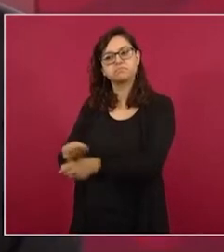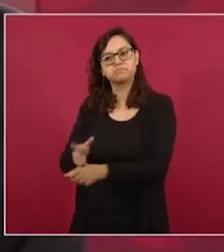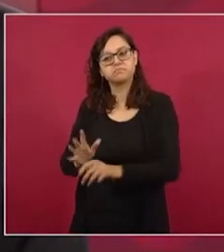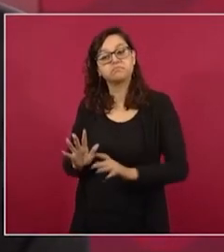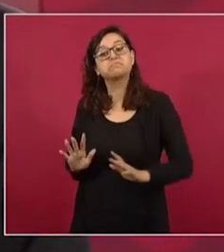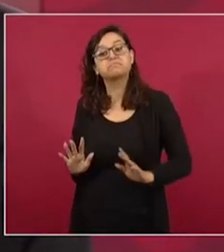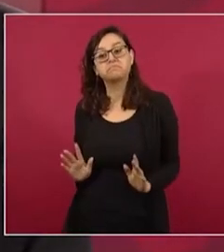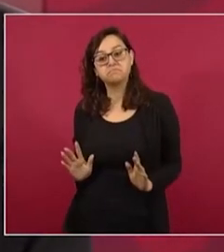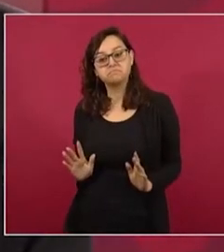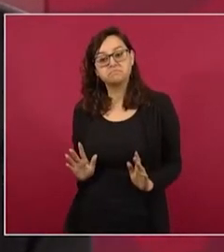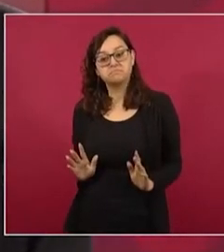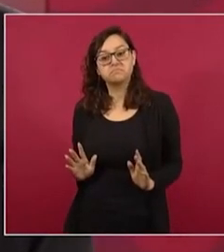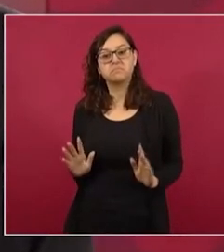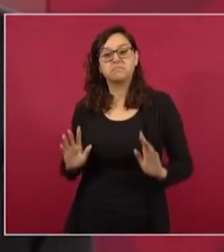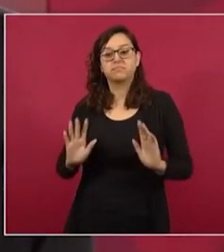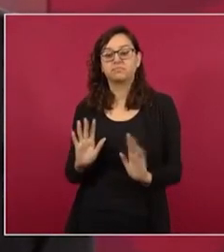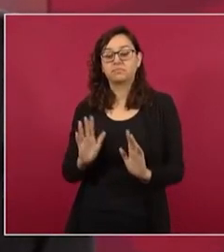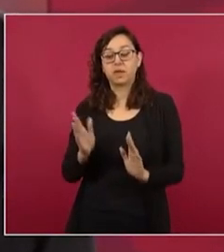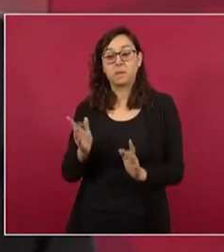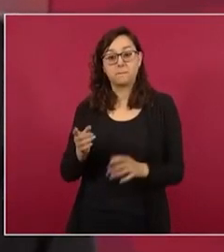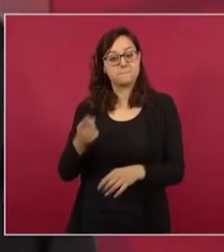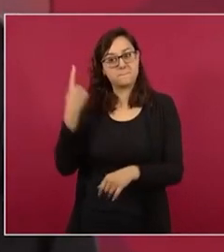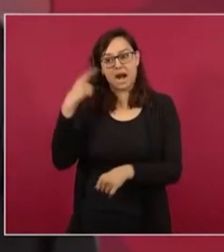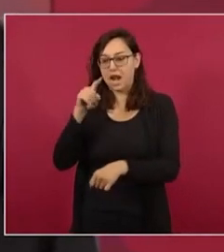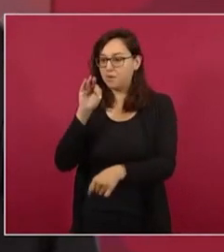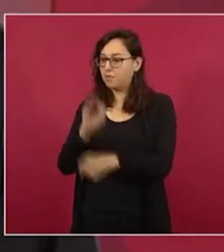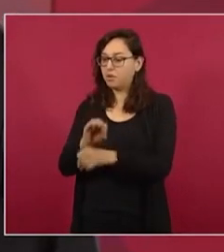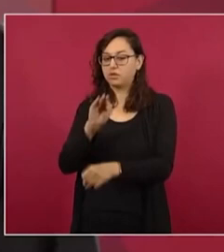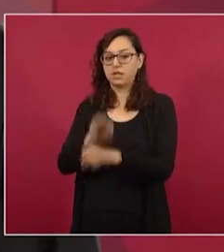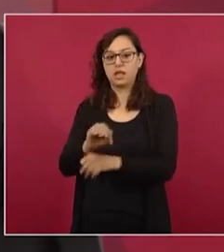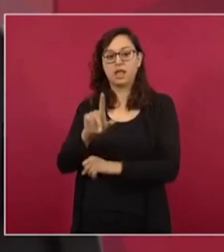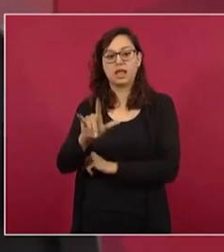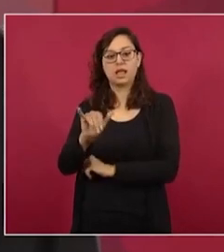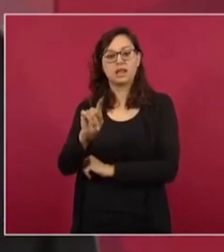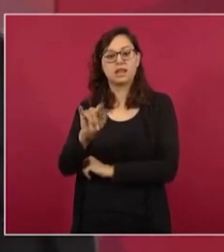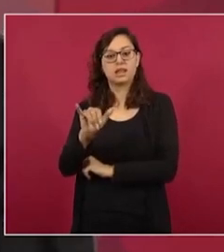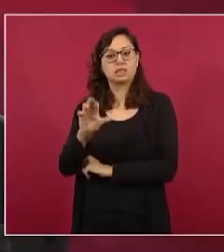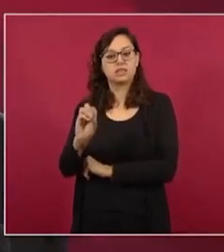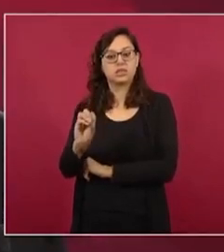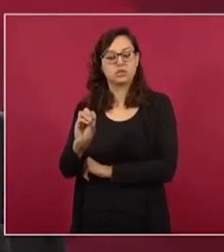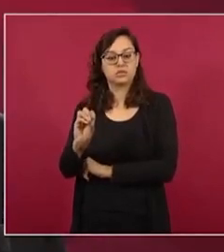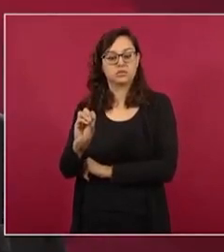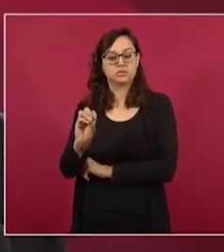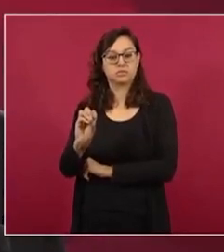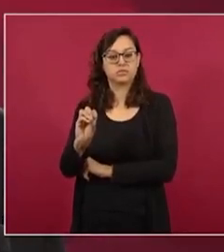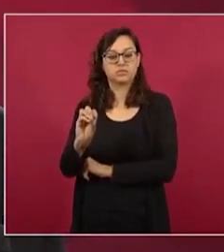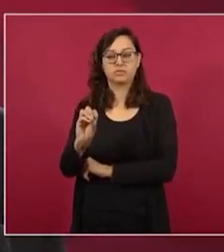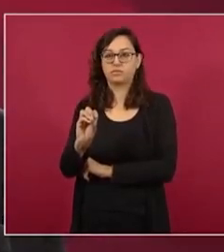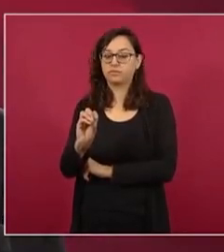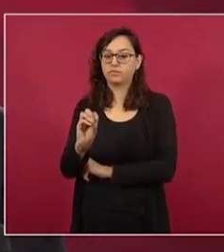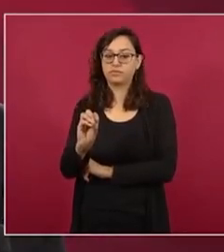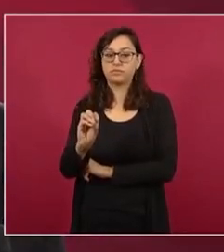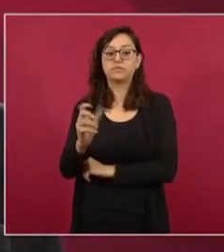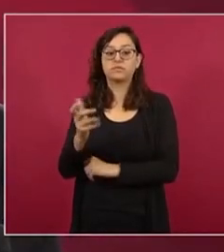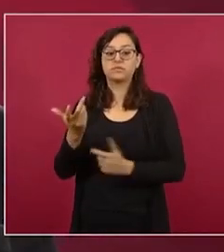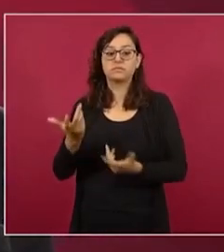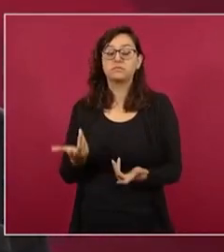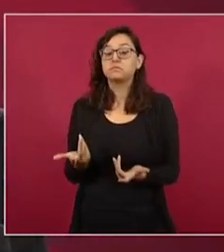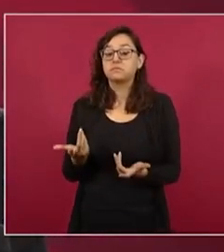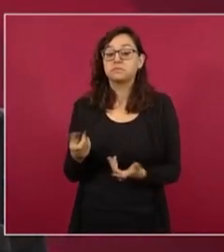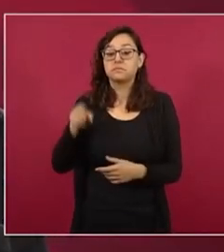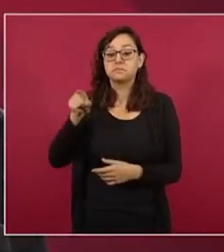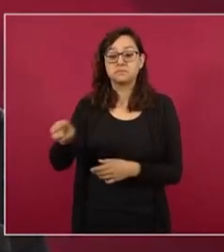para el caso delito y se necesita